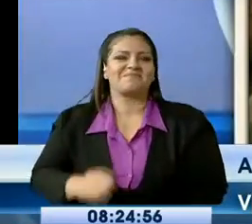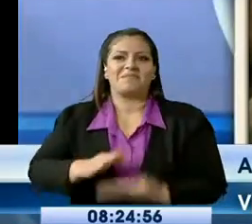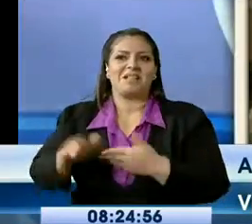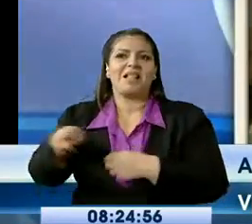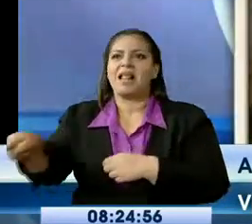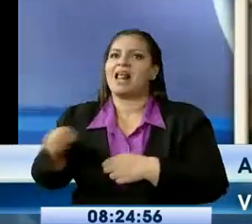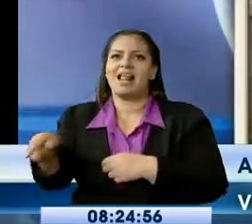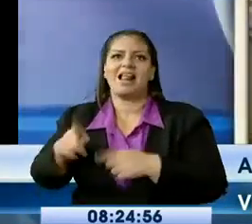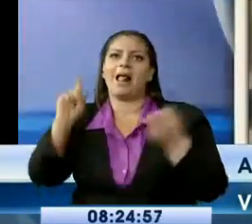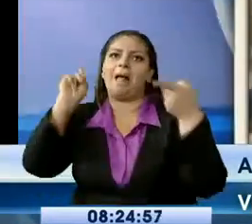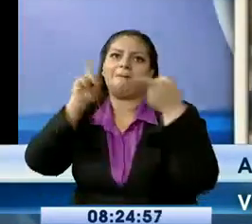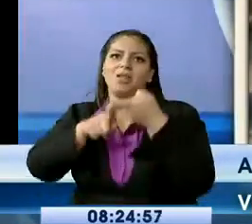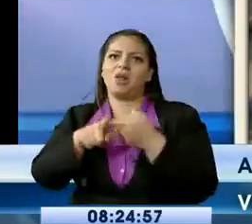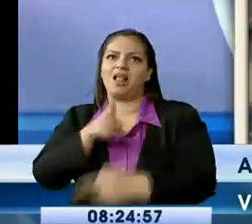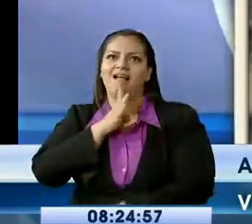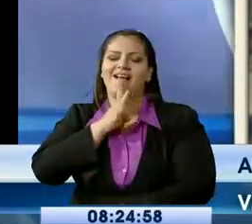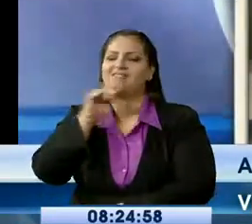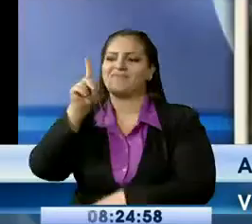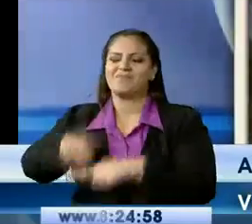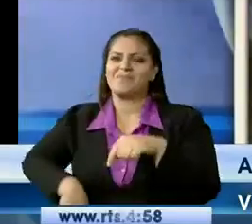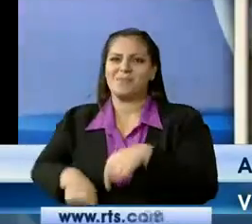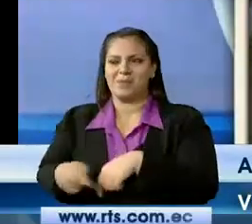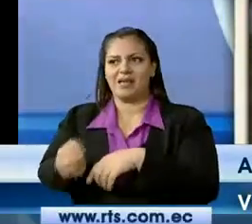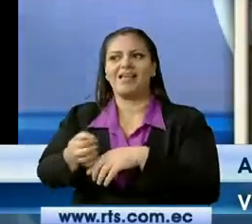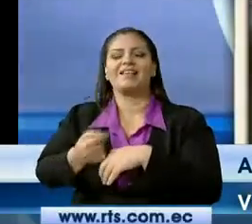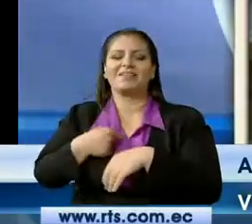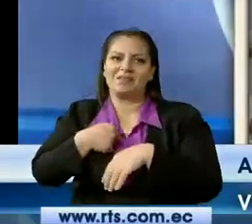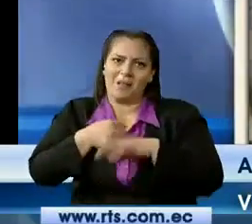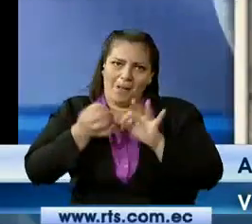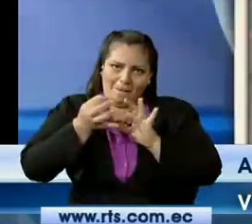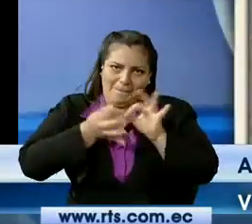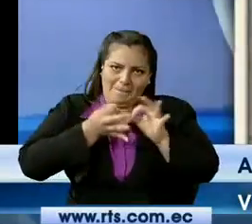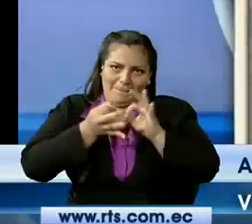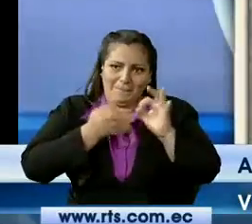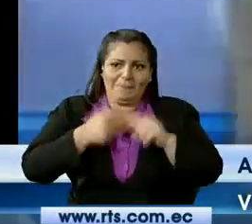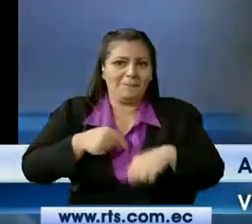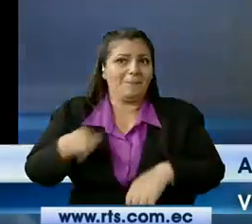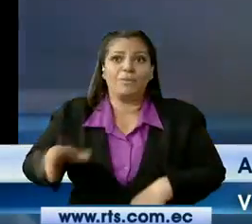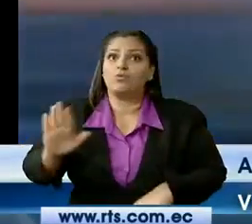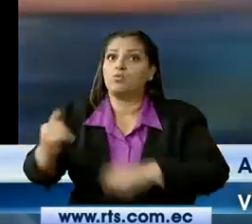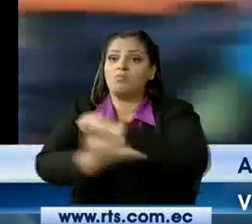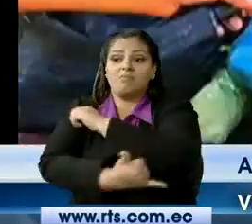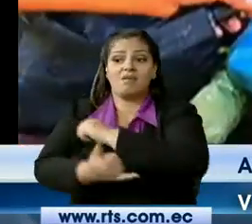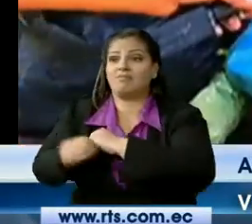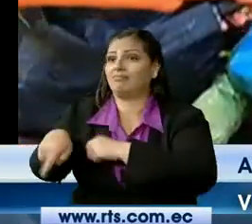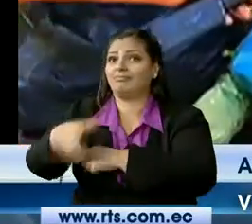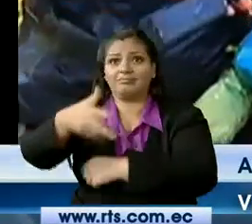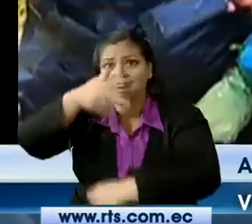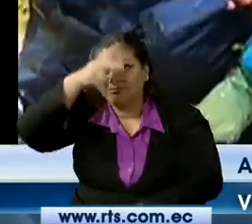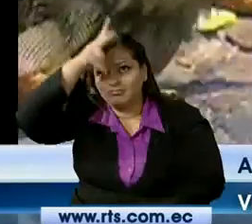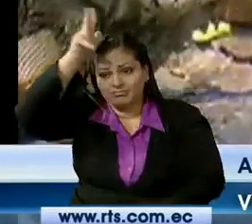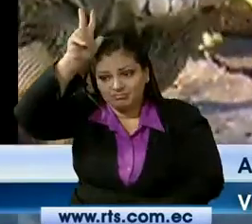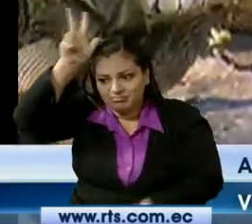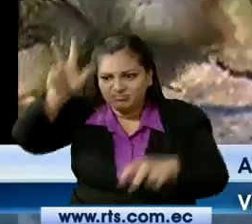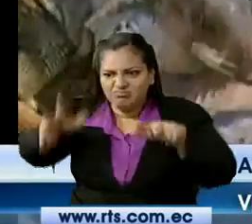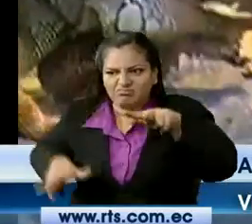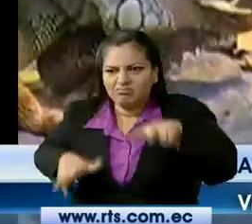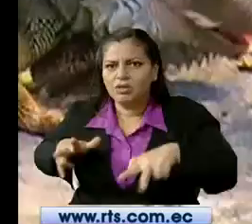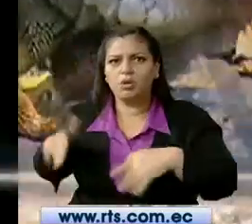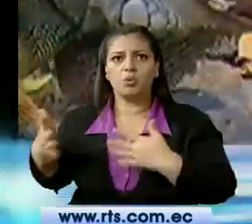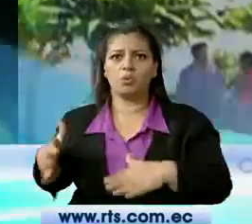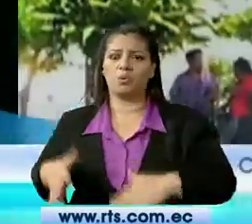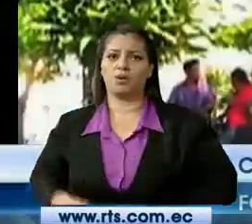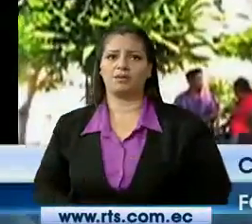ya no hay nada comparado a esto, ver a iguanas así caminando por todos lados. Y aquí las alimento a ella con frutas y legumbres.